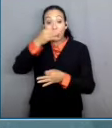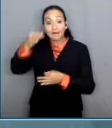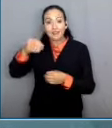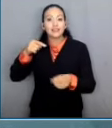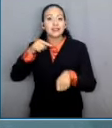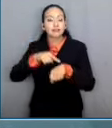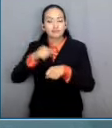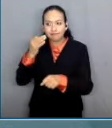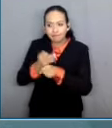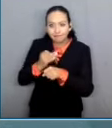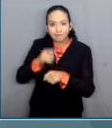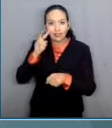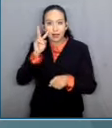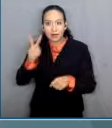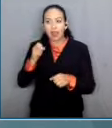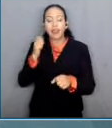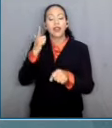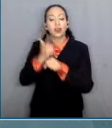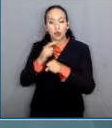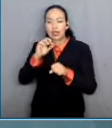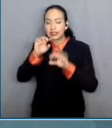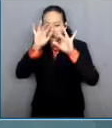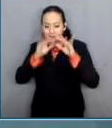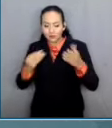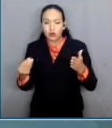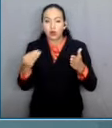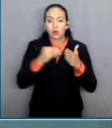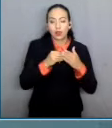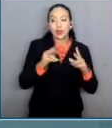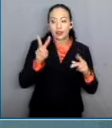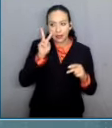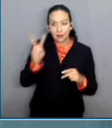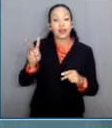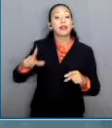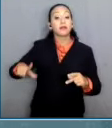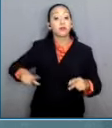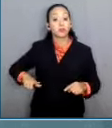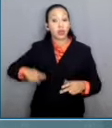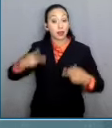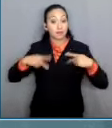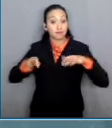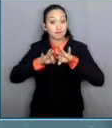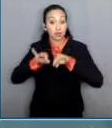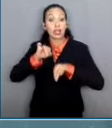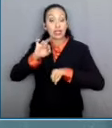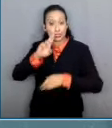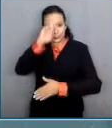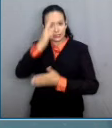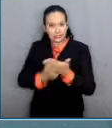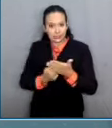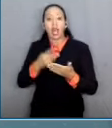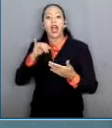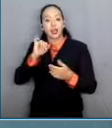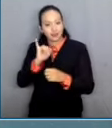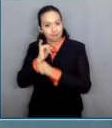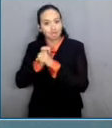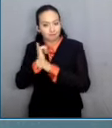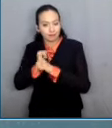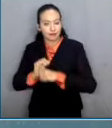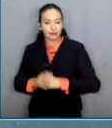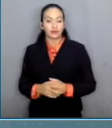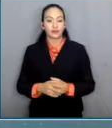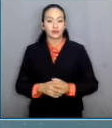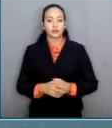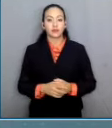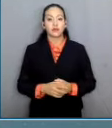constitutivas de responsabilidad administrativa, se podrá ordenar la práctica de investigaciones. Esto es, aun si